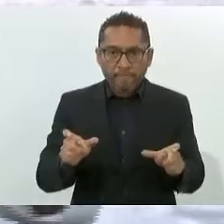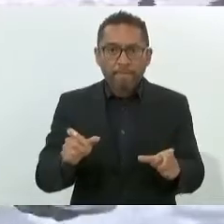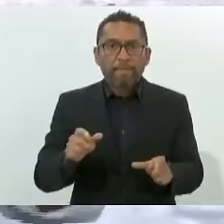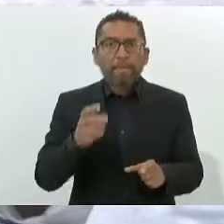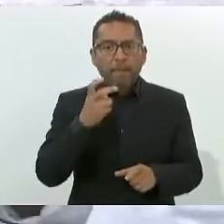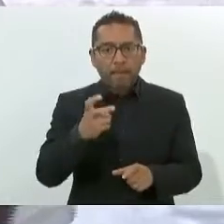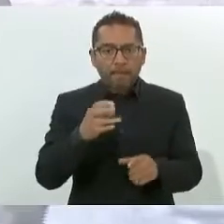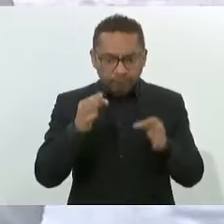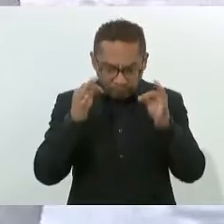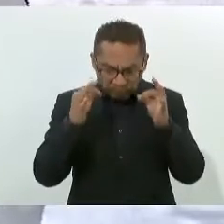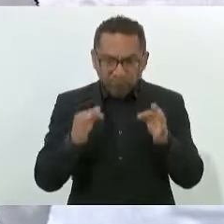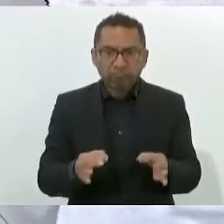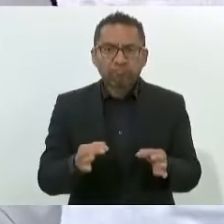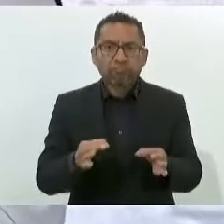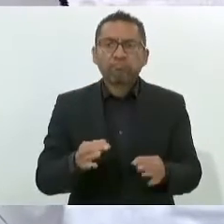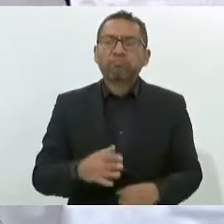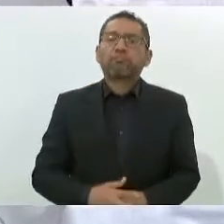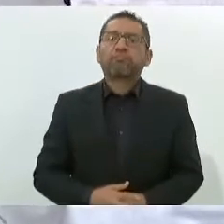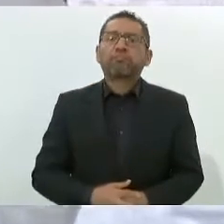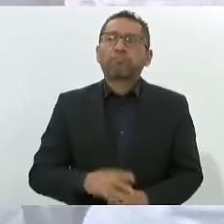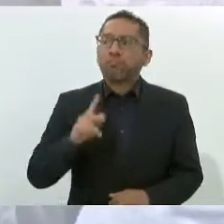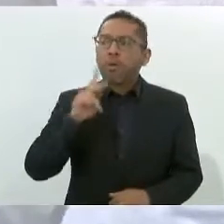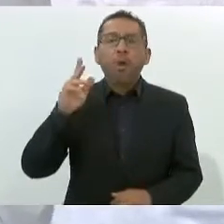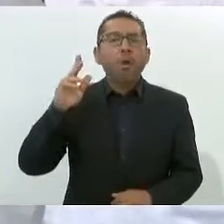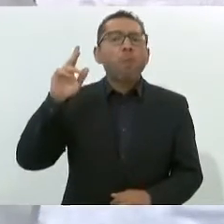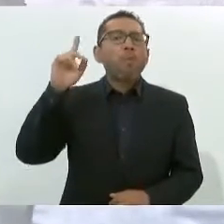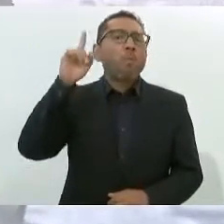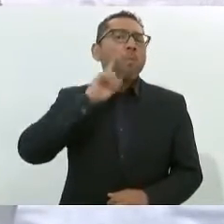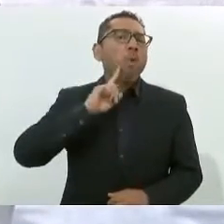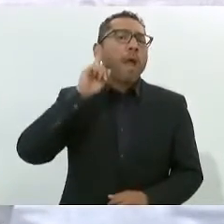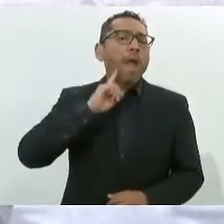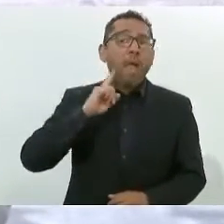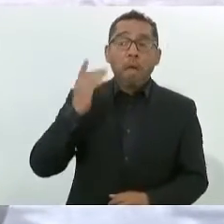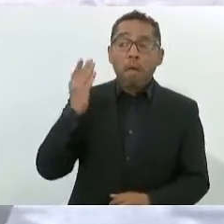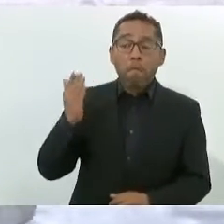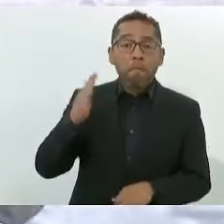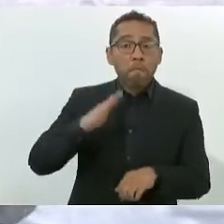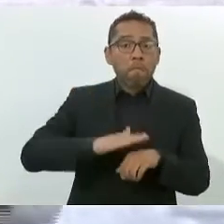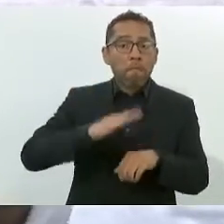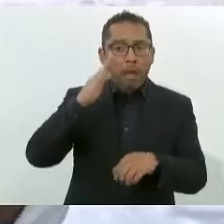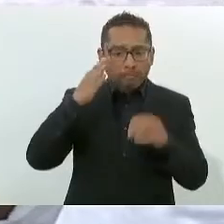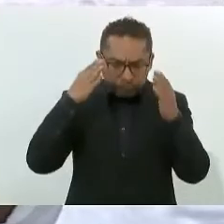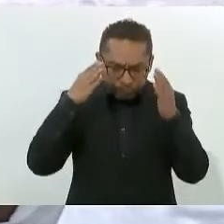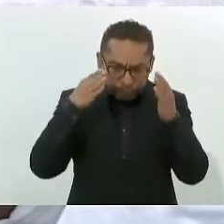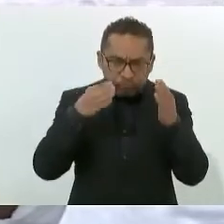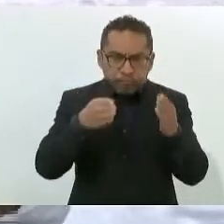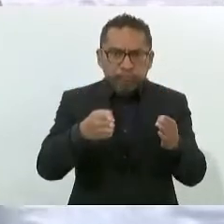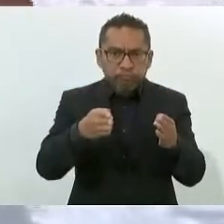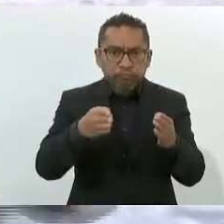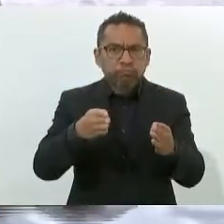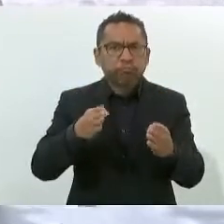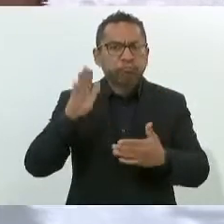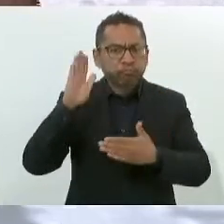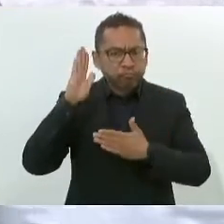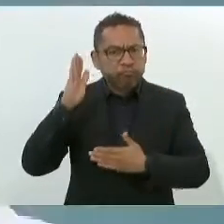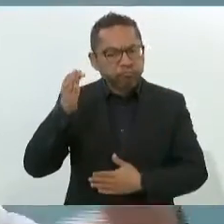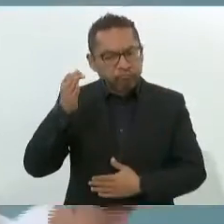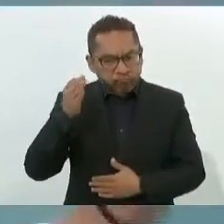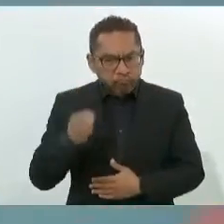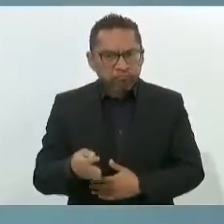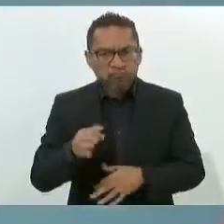plena. Las mujeres son más dedicadas, comprometidas, trabajadoras, leales,